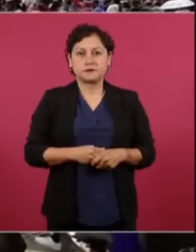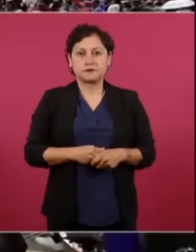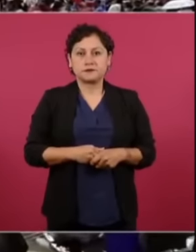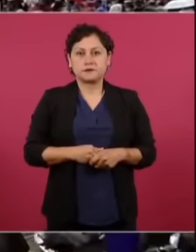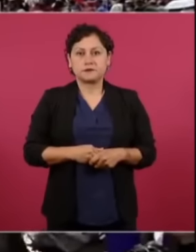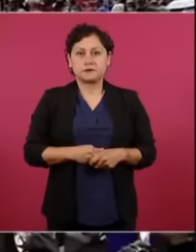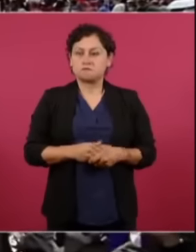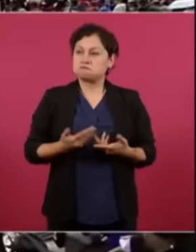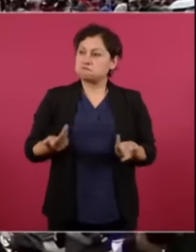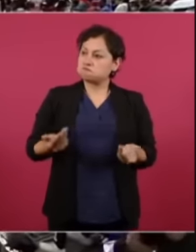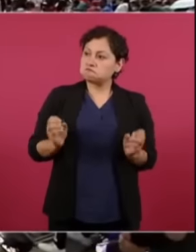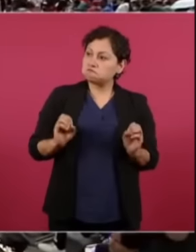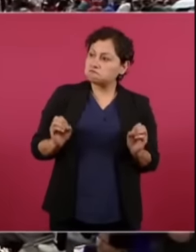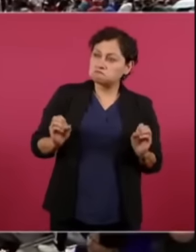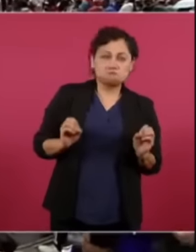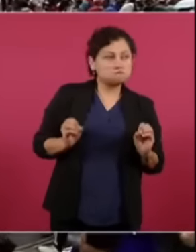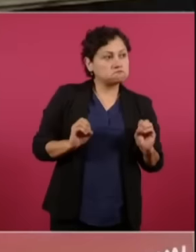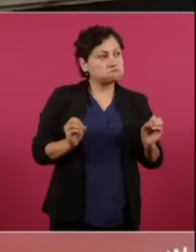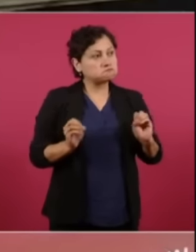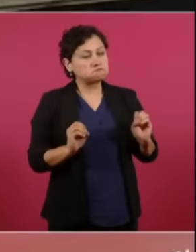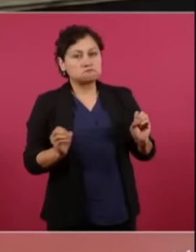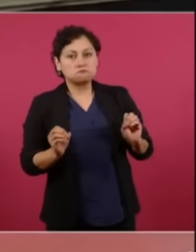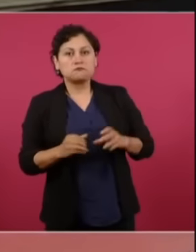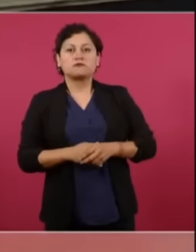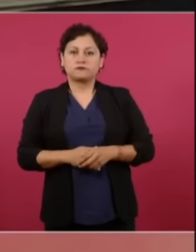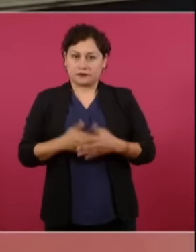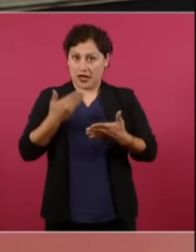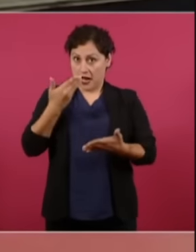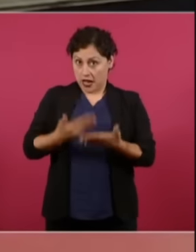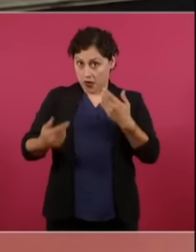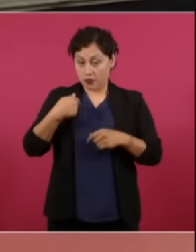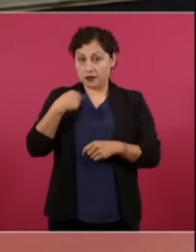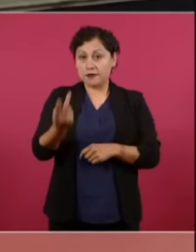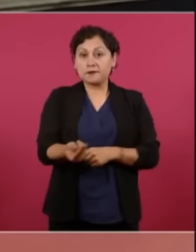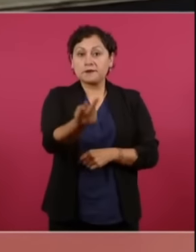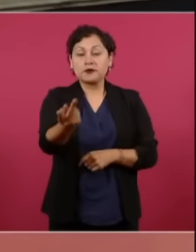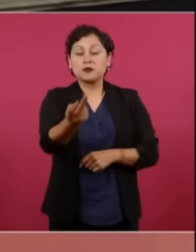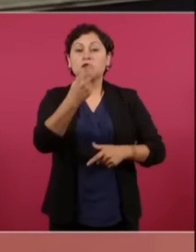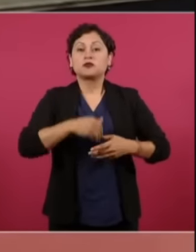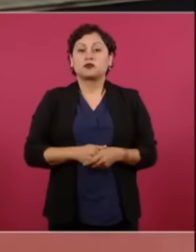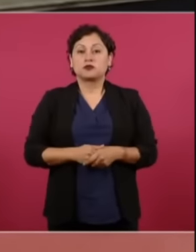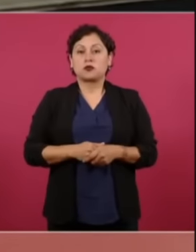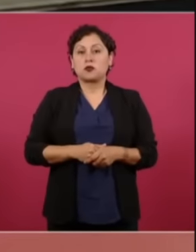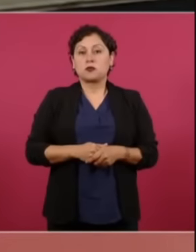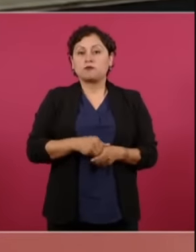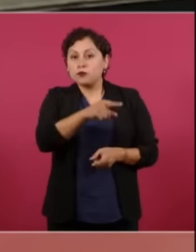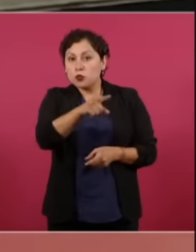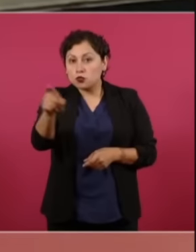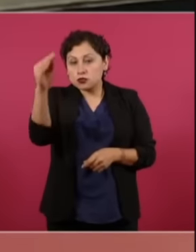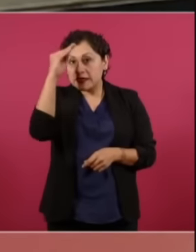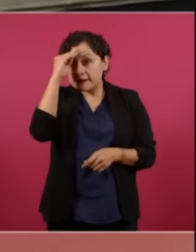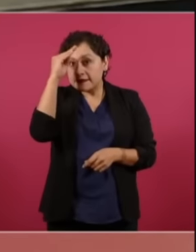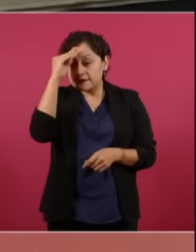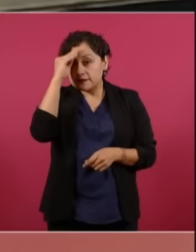pues no veo a nadie que levanten la mano los que consideren que es mejor que los